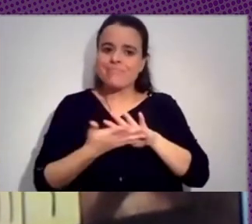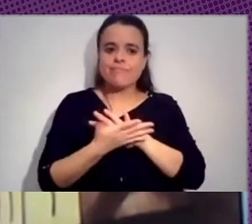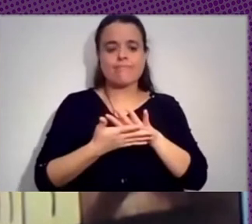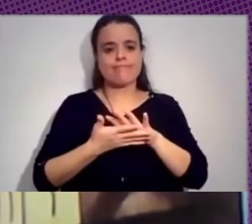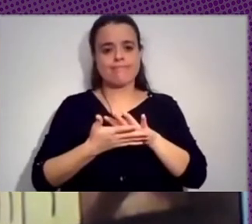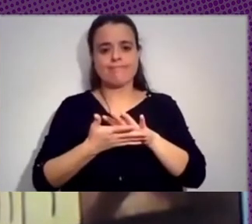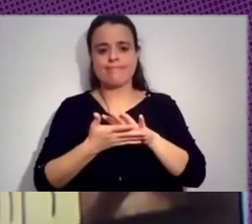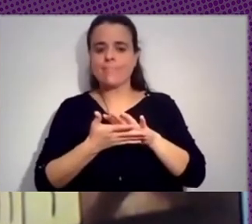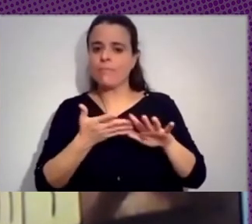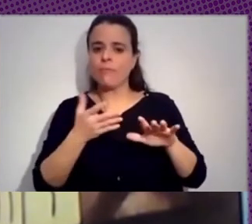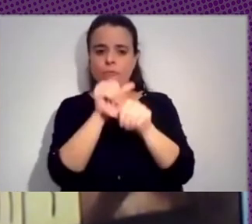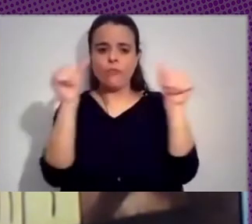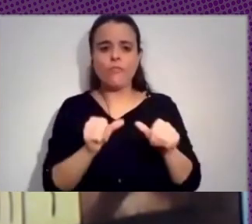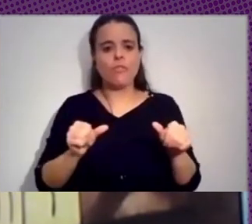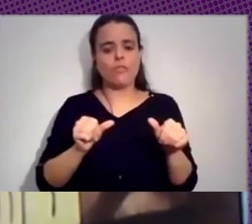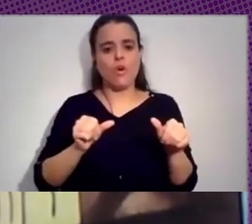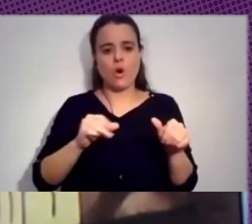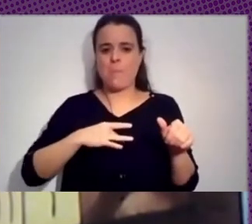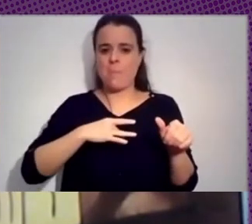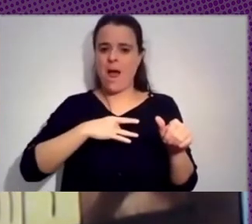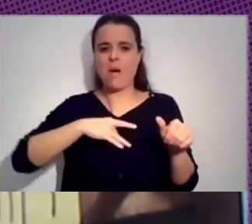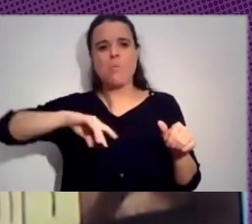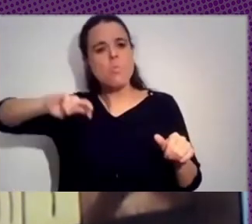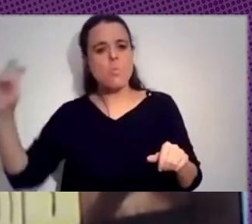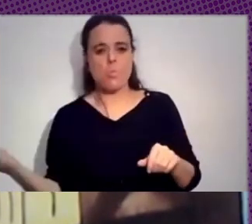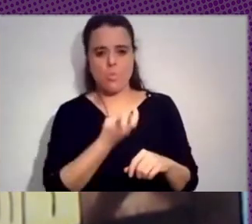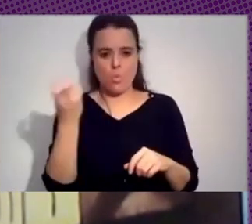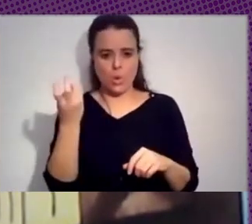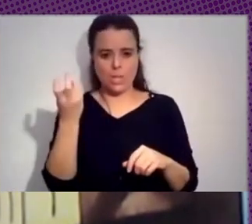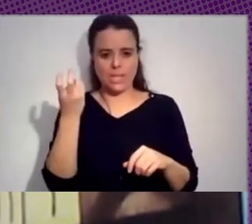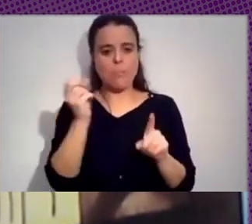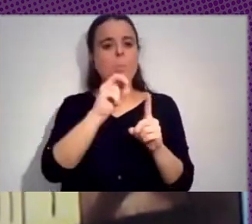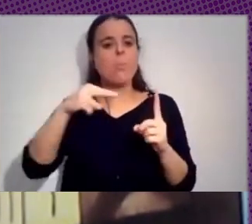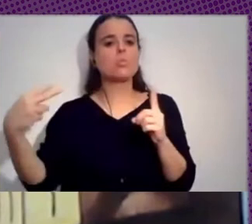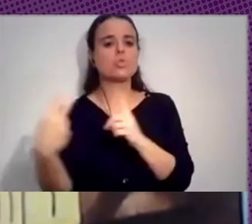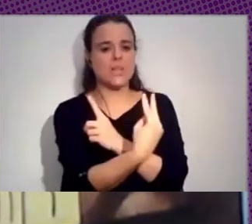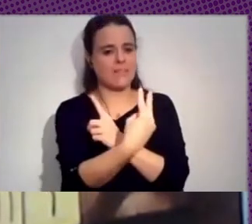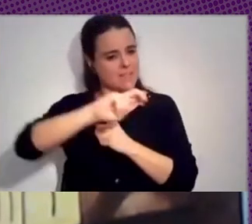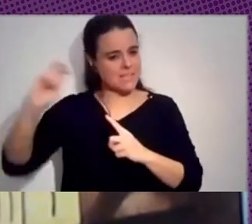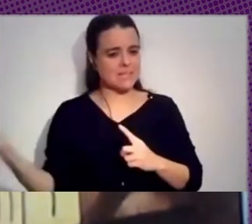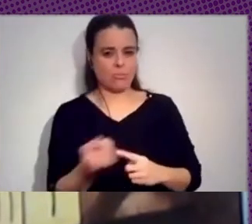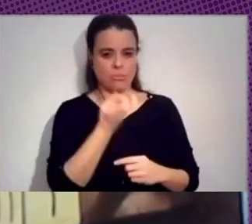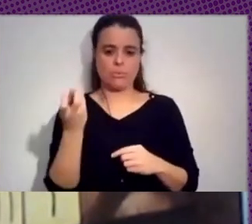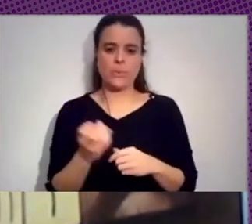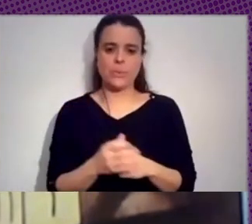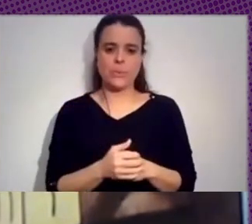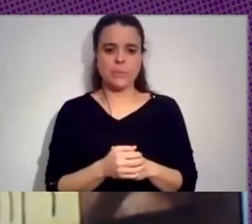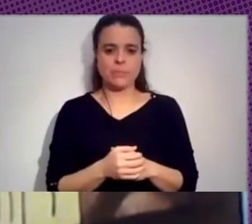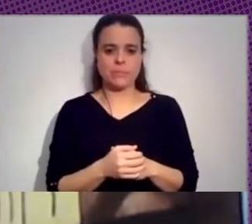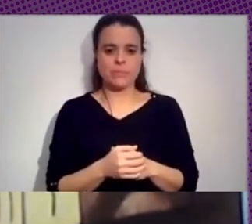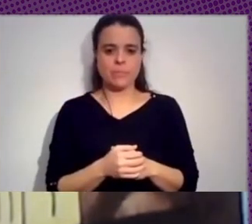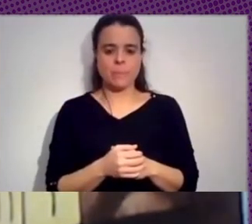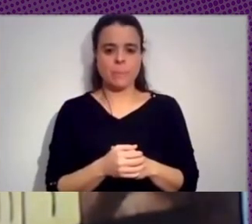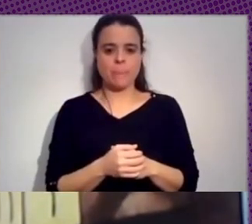con múltiples miradas y en la que posiblemente las sutilezas que